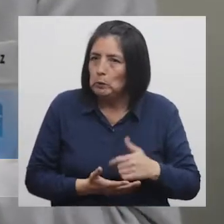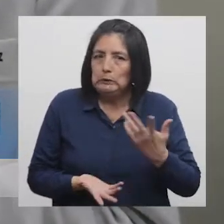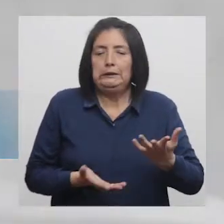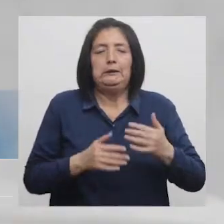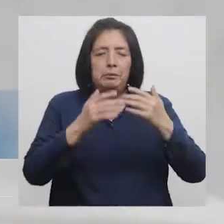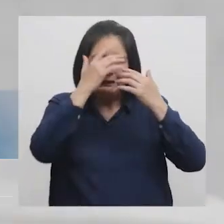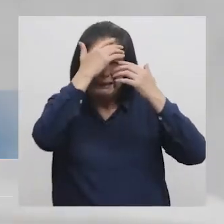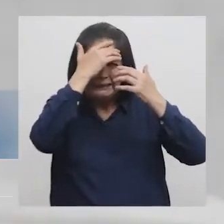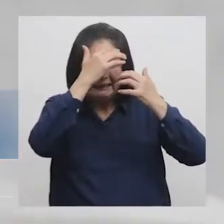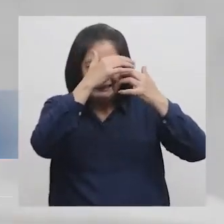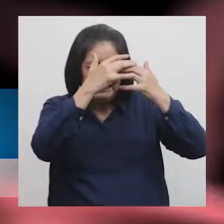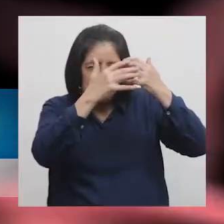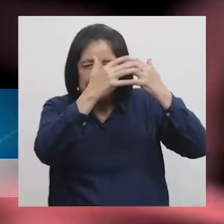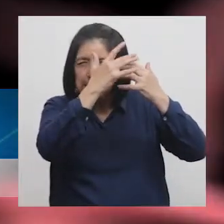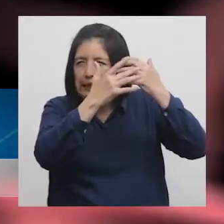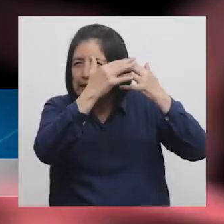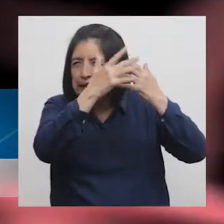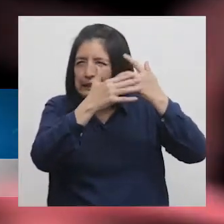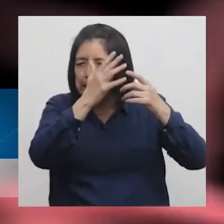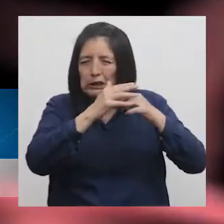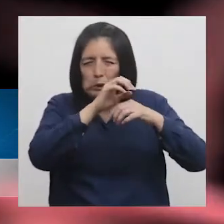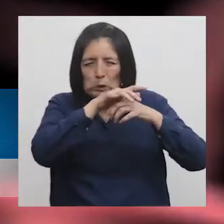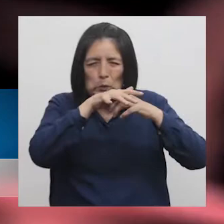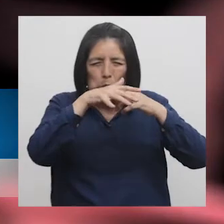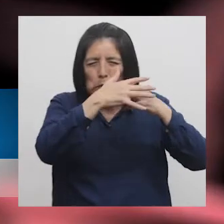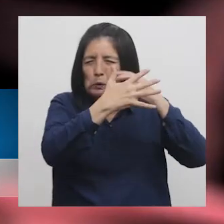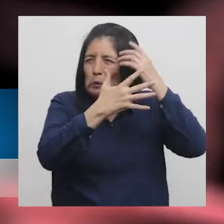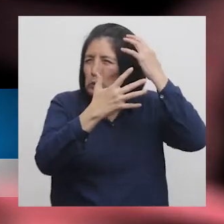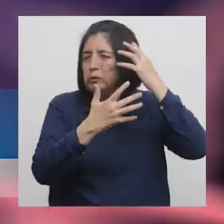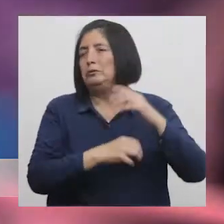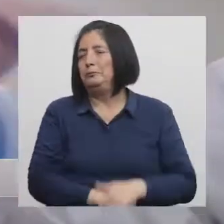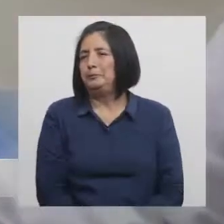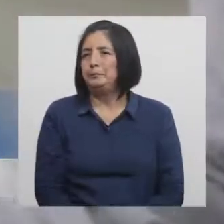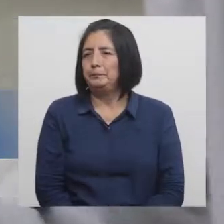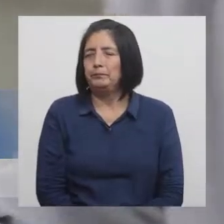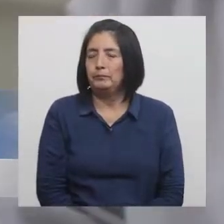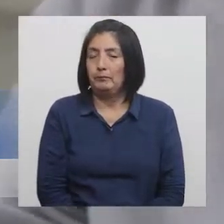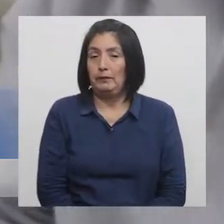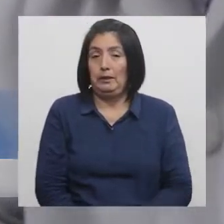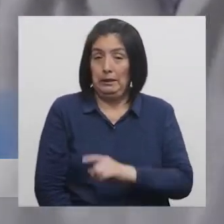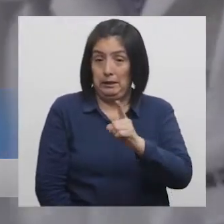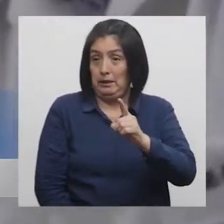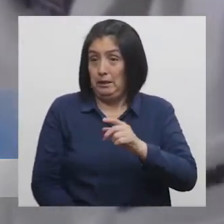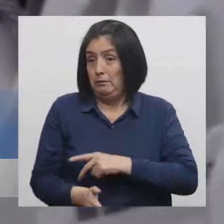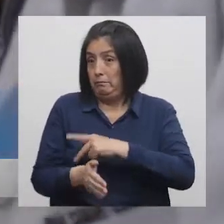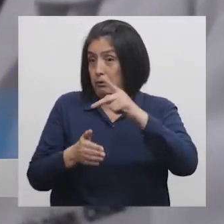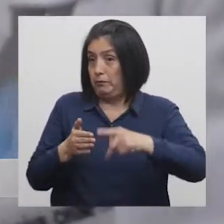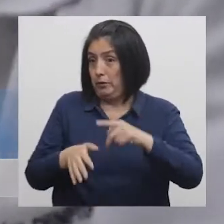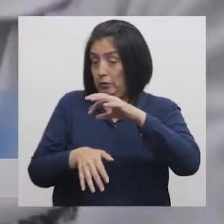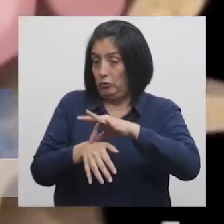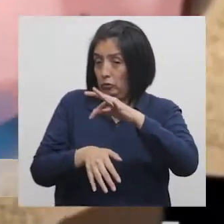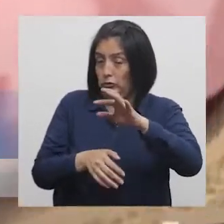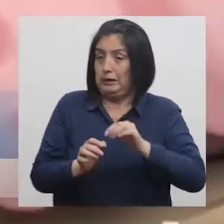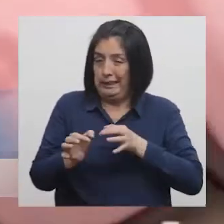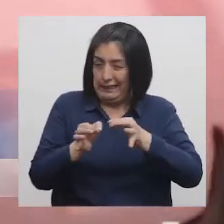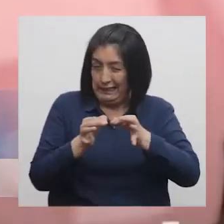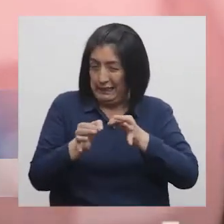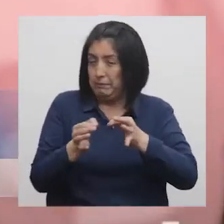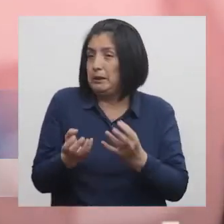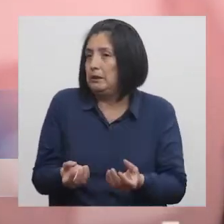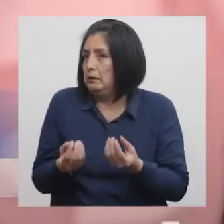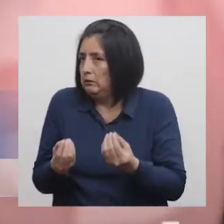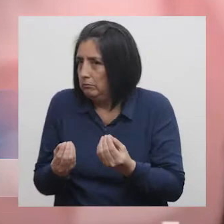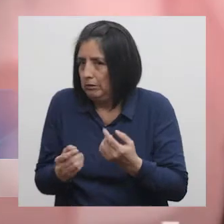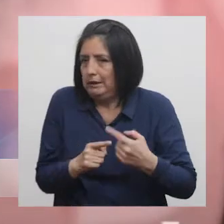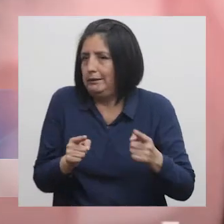sangrado Generan sangrado masivo dentro del cerebro El especialista nos explica que en la aneurisma Se presenta